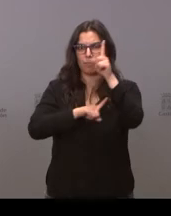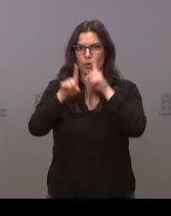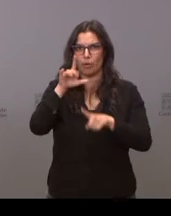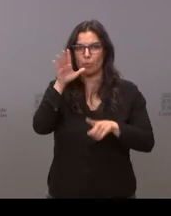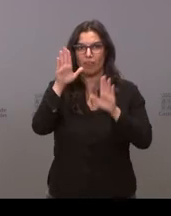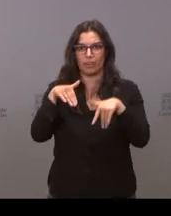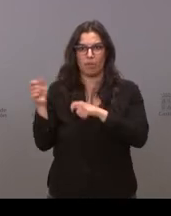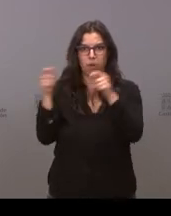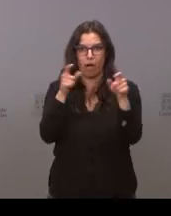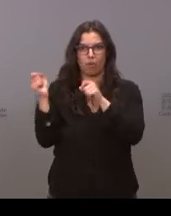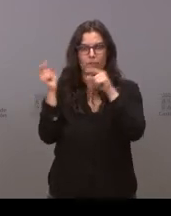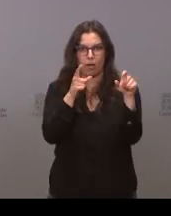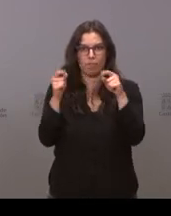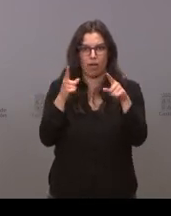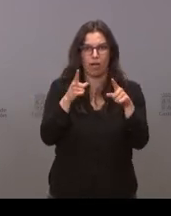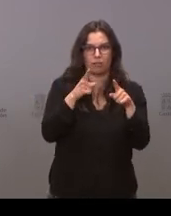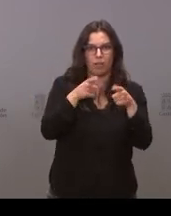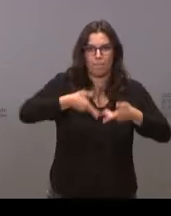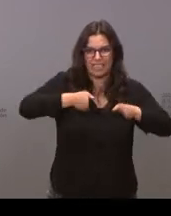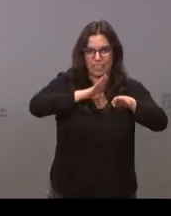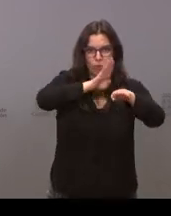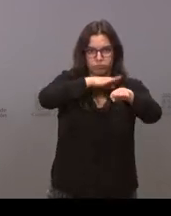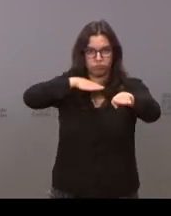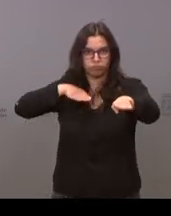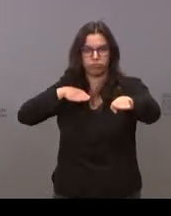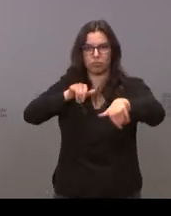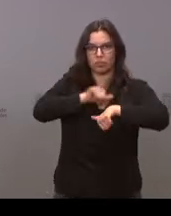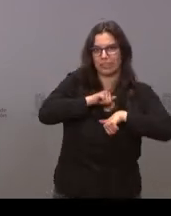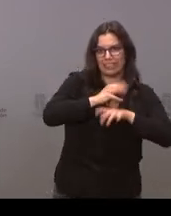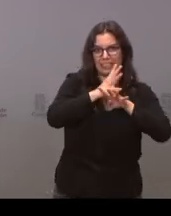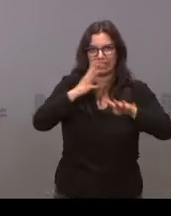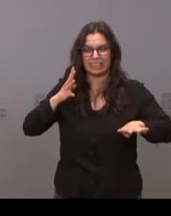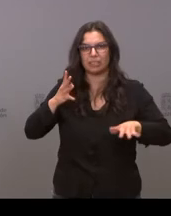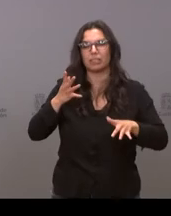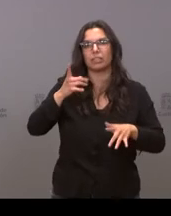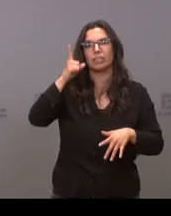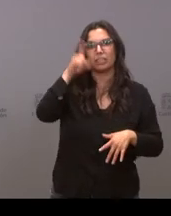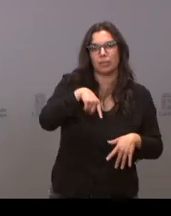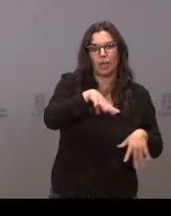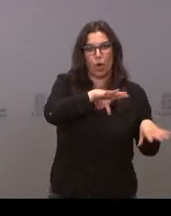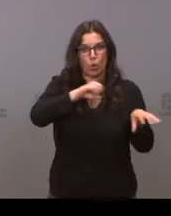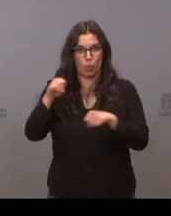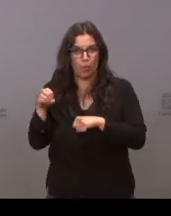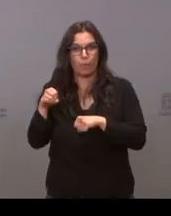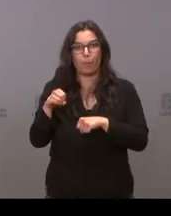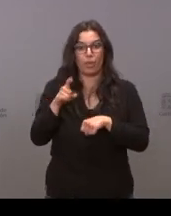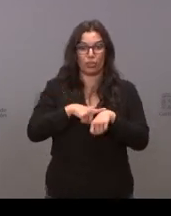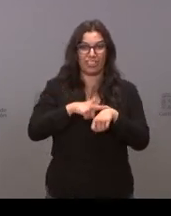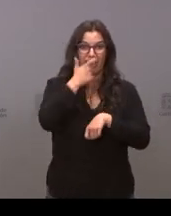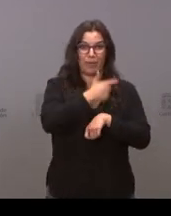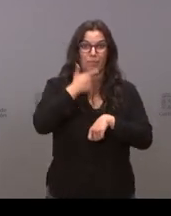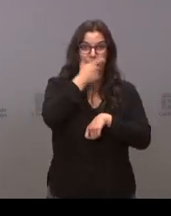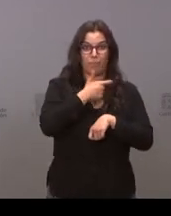pacientes incluso pacientes en los pasillos y con una ocupación superior al tiempo que debería de ser de